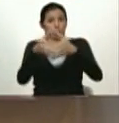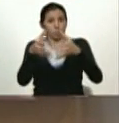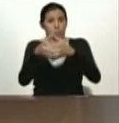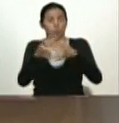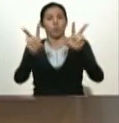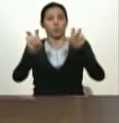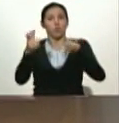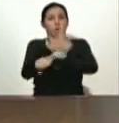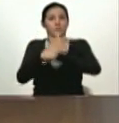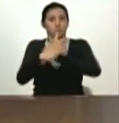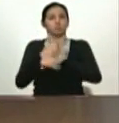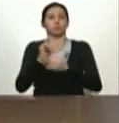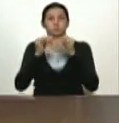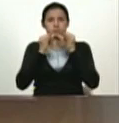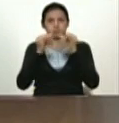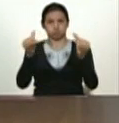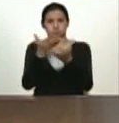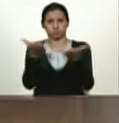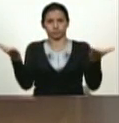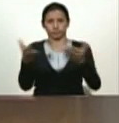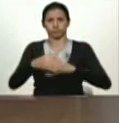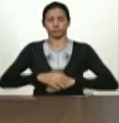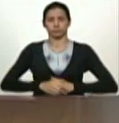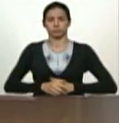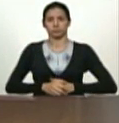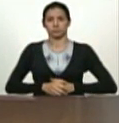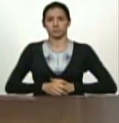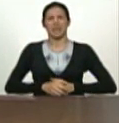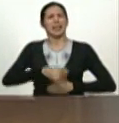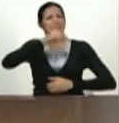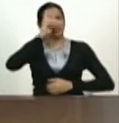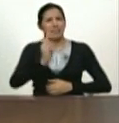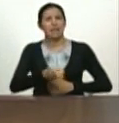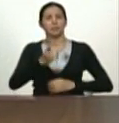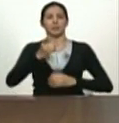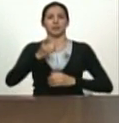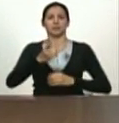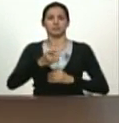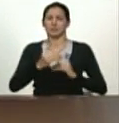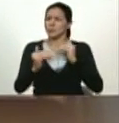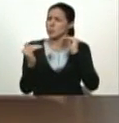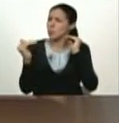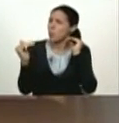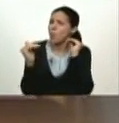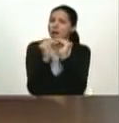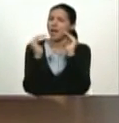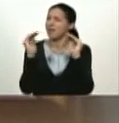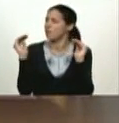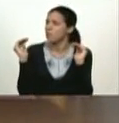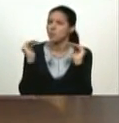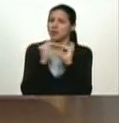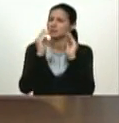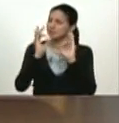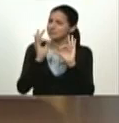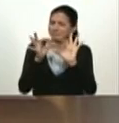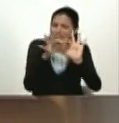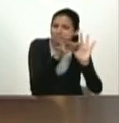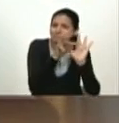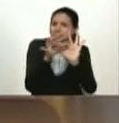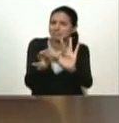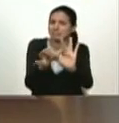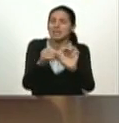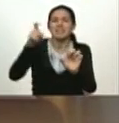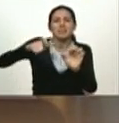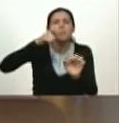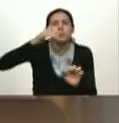anunciar y que debe estar y va a estar en línea directa con las necesidades del